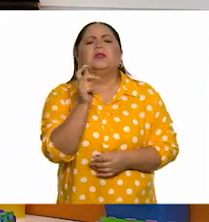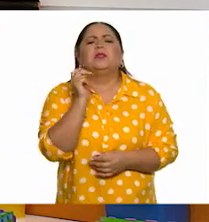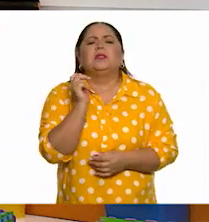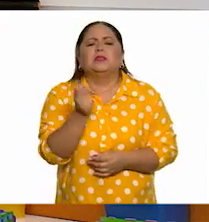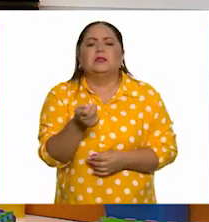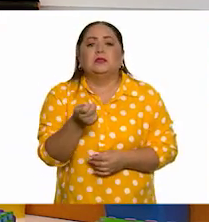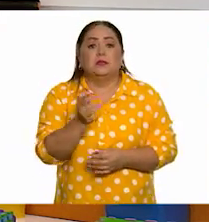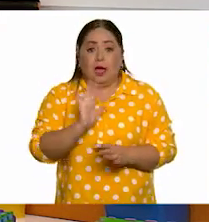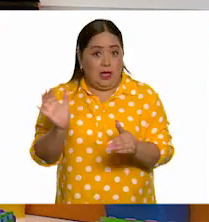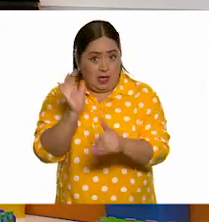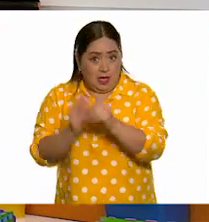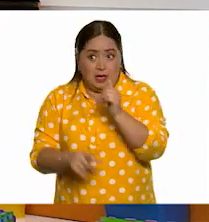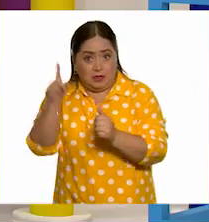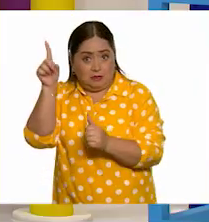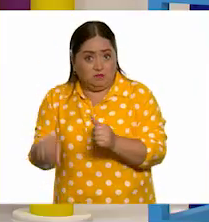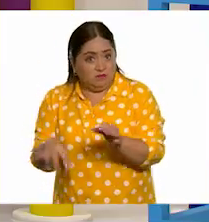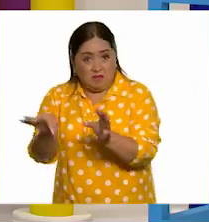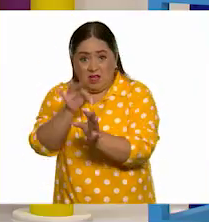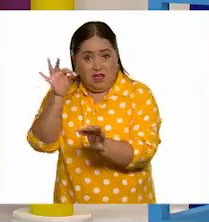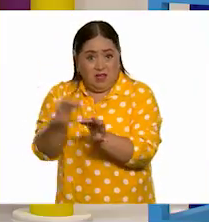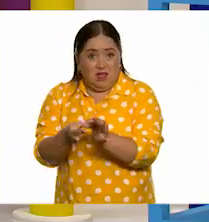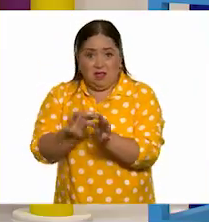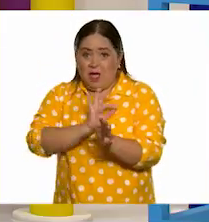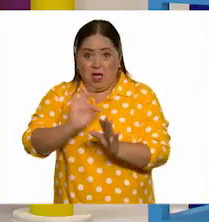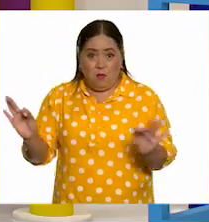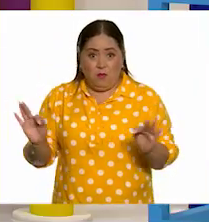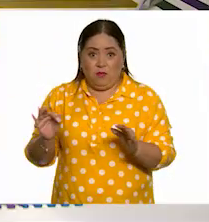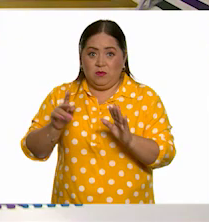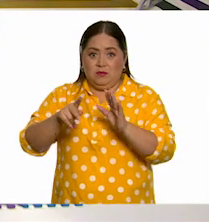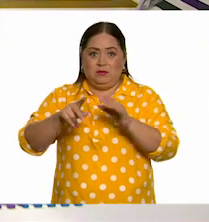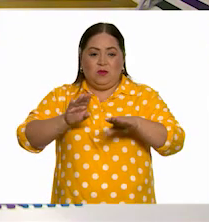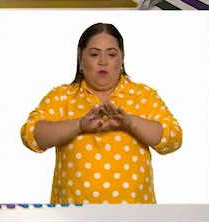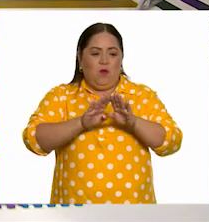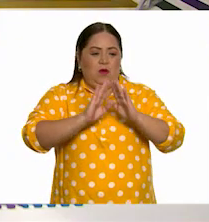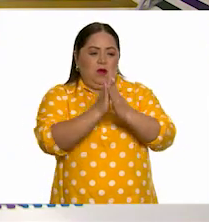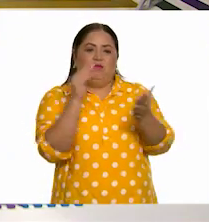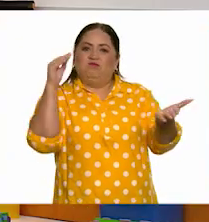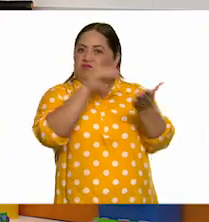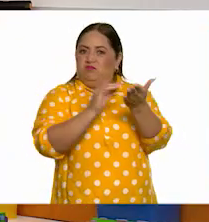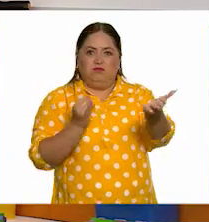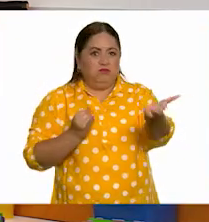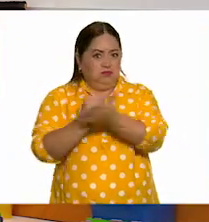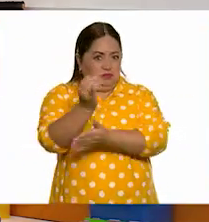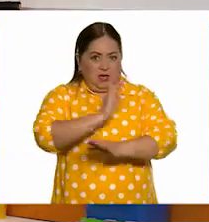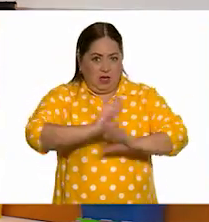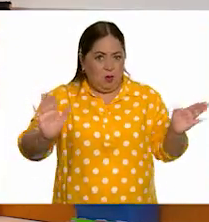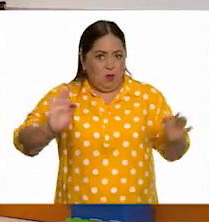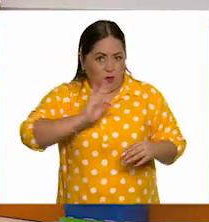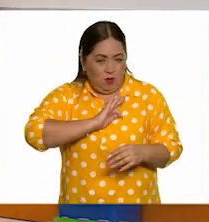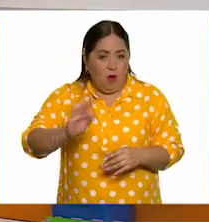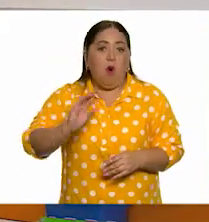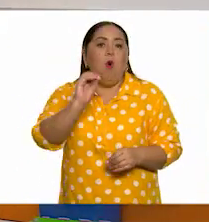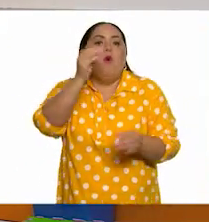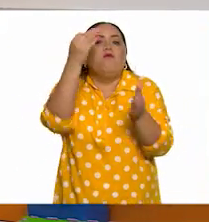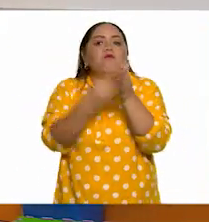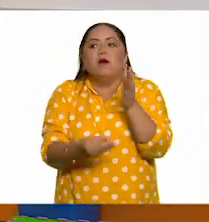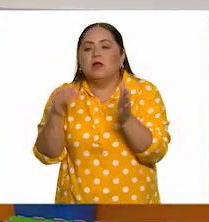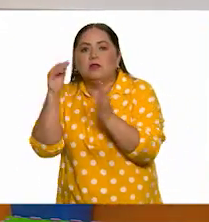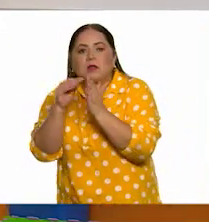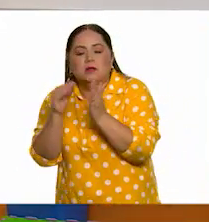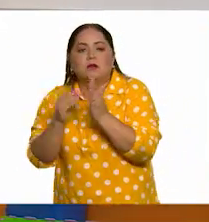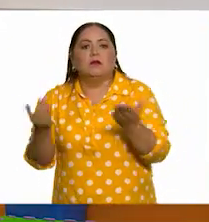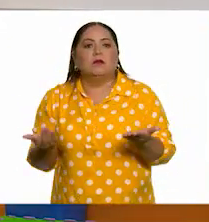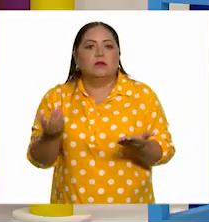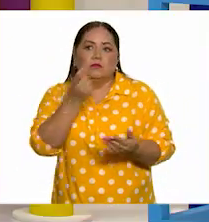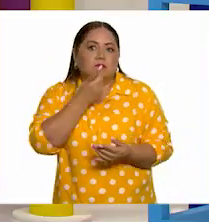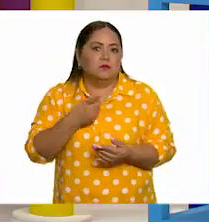¿ya está terminada? ¿Ya podemos publicarla, digámoslo así, podemos compartirla y que alguien la lea?